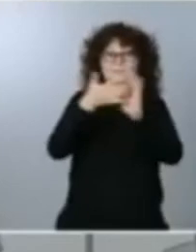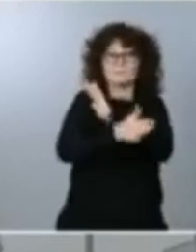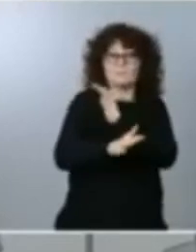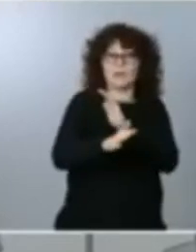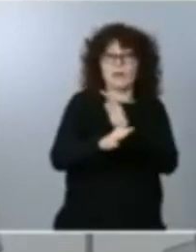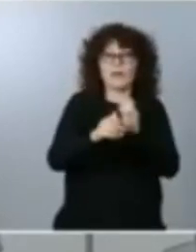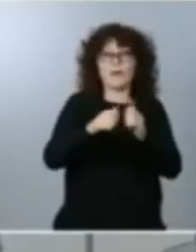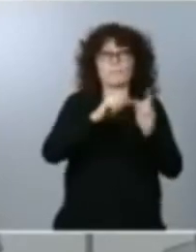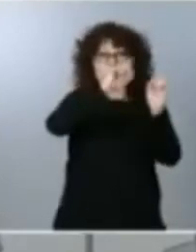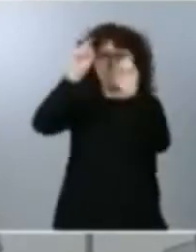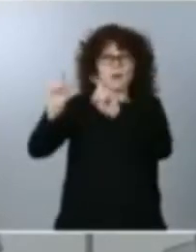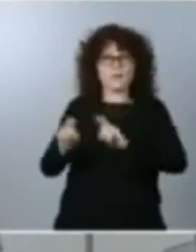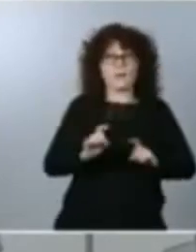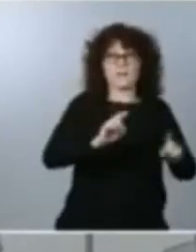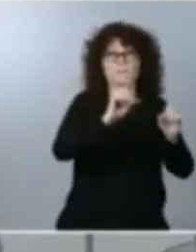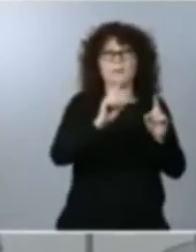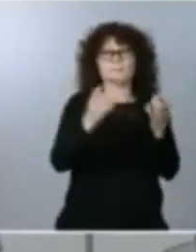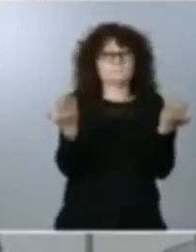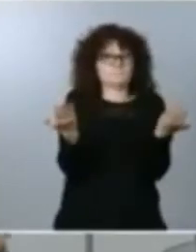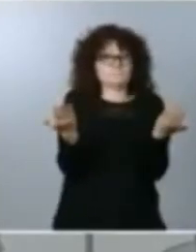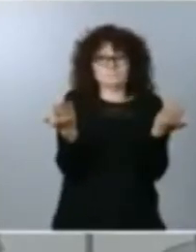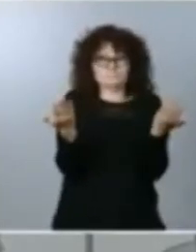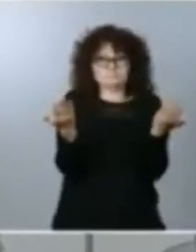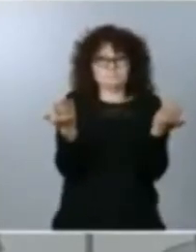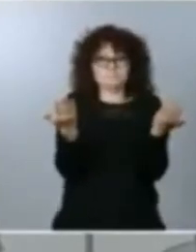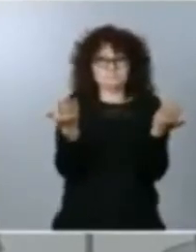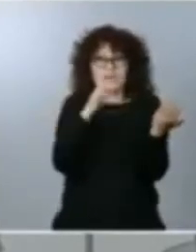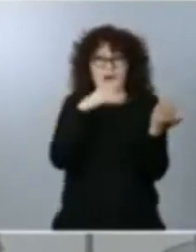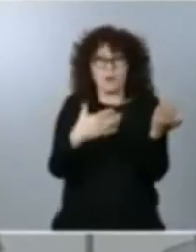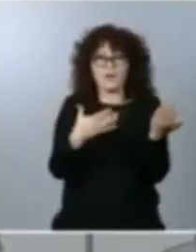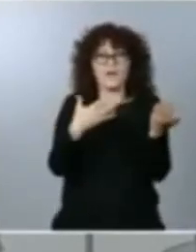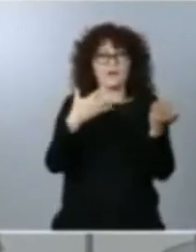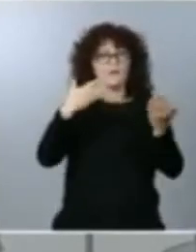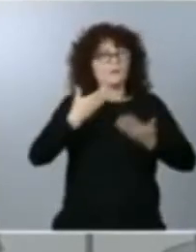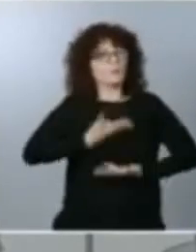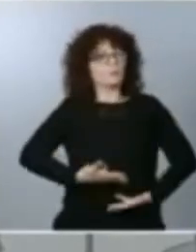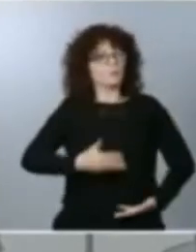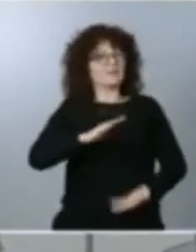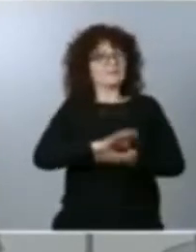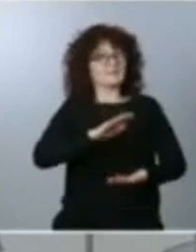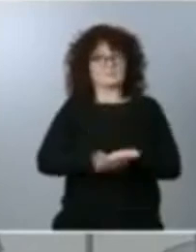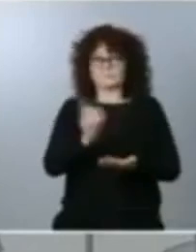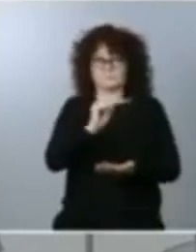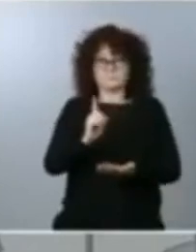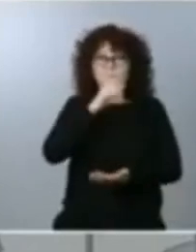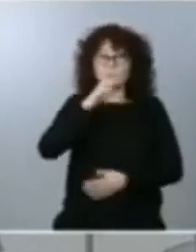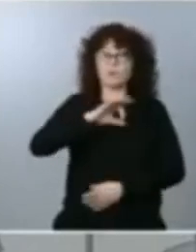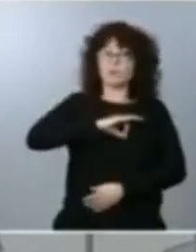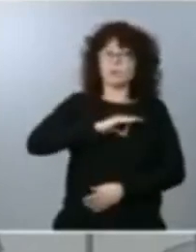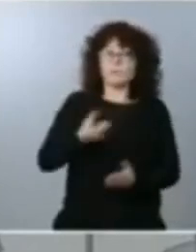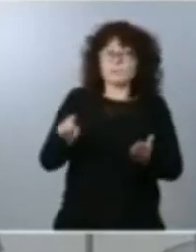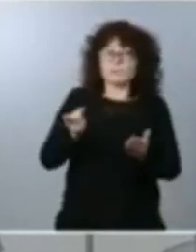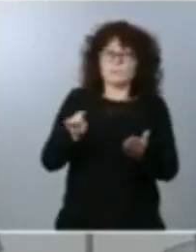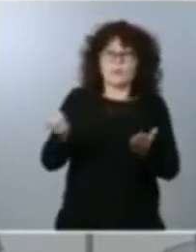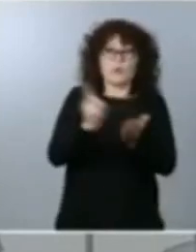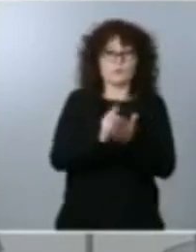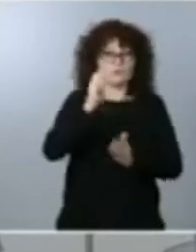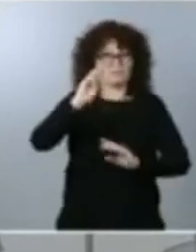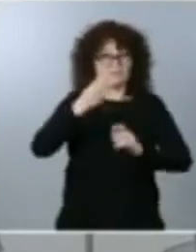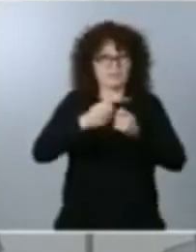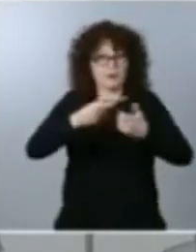conscientes de que no podemos bajar la guardia porque podemos volver a sufrir en el mes de enero otra tercera oleada y por tanto creo que eso no